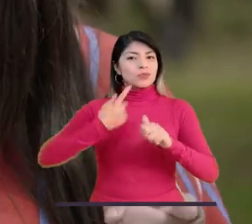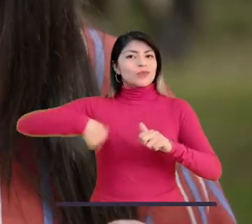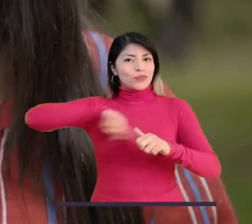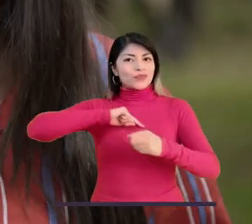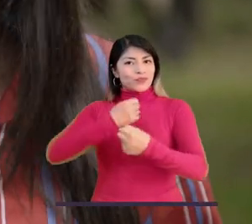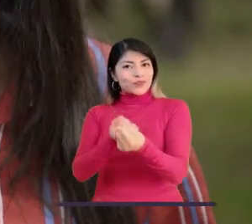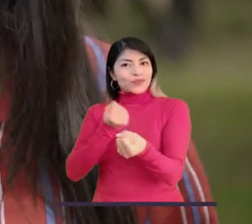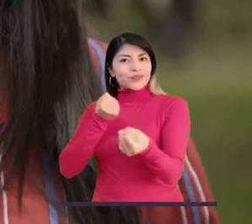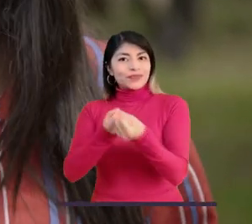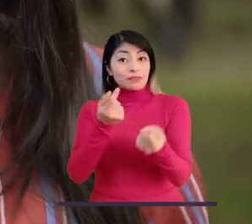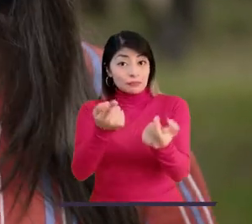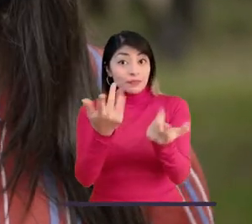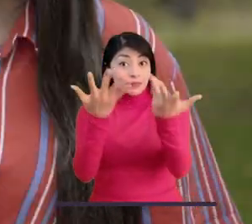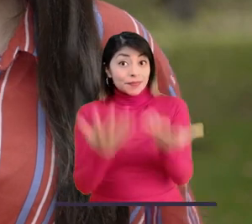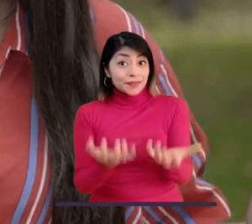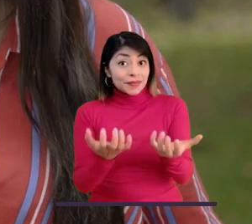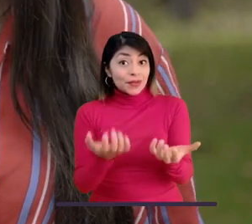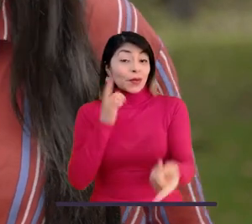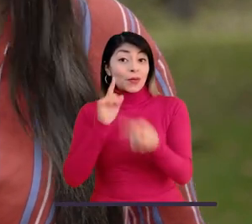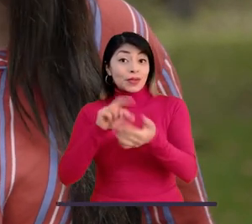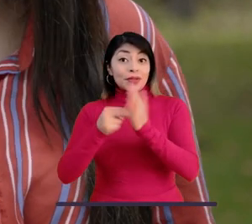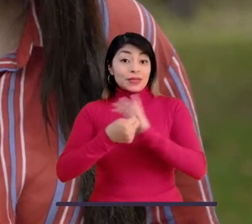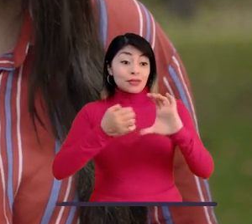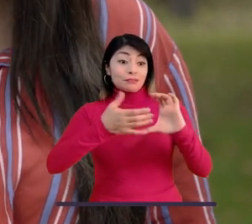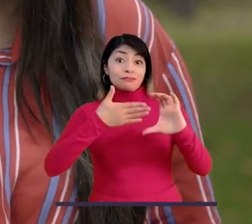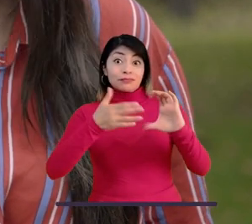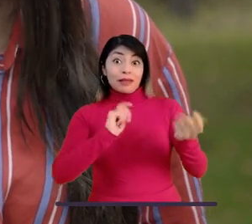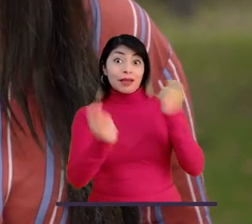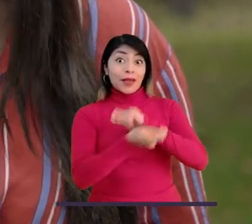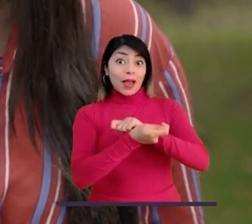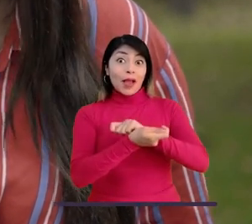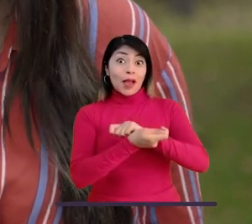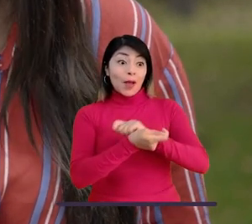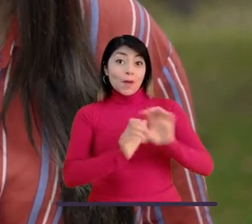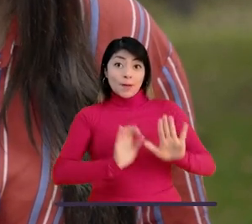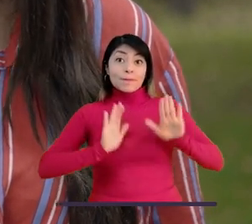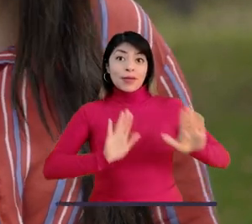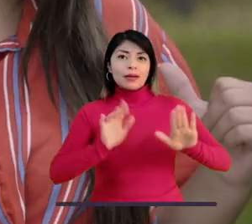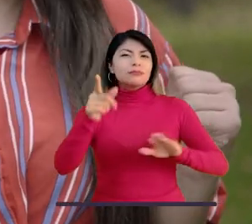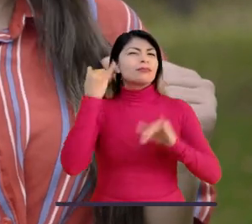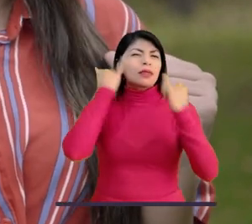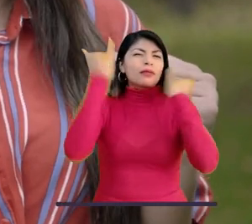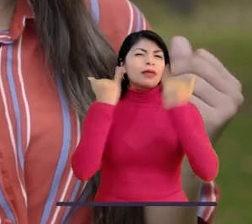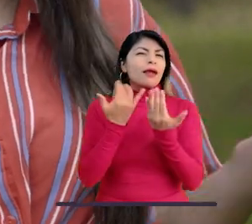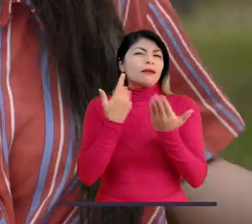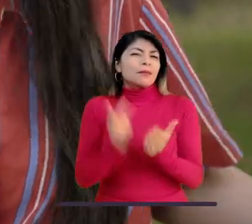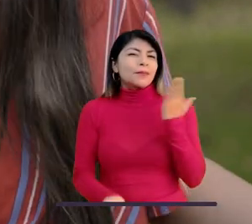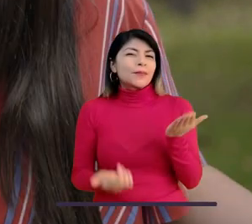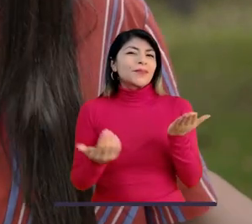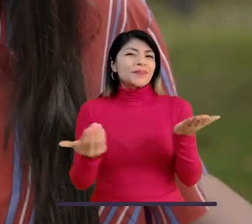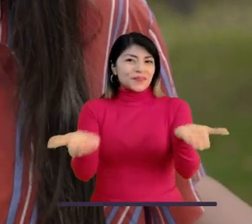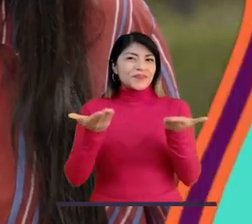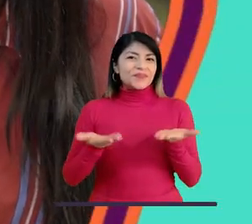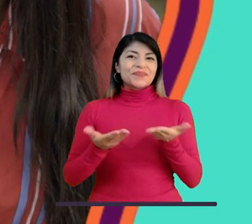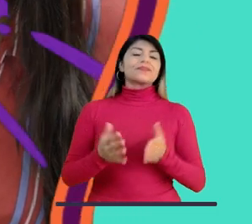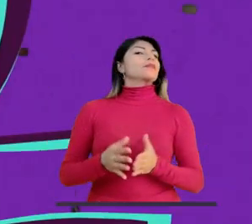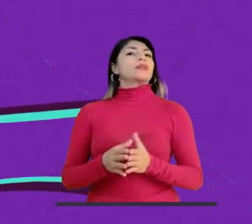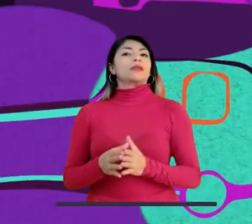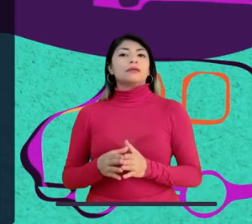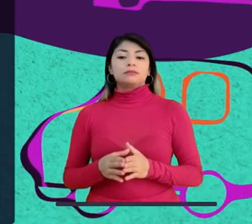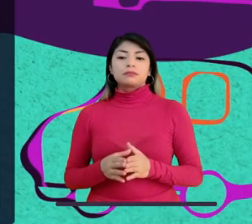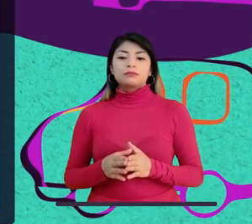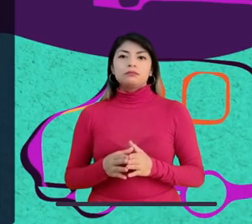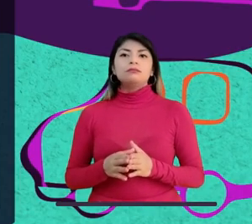y todos debemos ser parte de la solución. ¿Quieres aportar tu granito de arena para detener el cambio climático? Yo también. ¿Qué se te ocurre para esto?